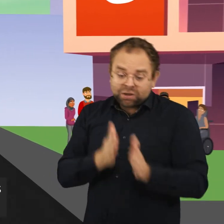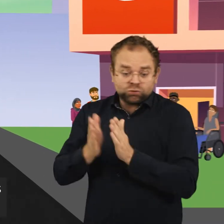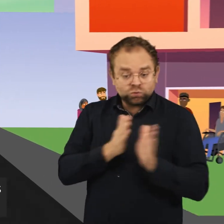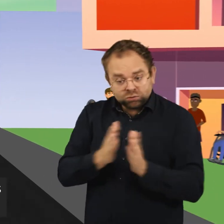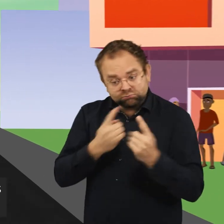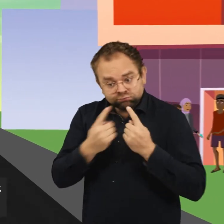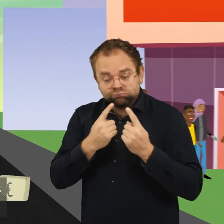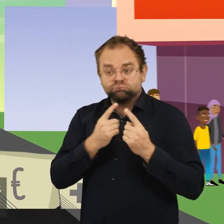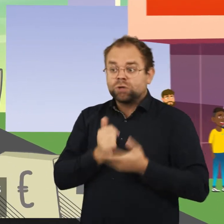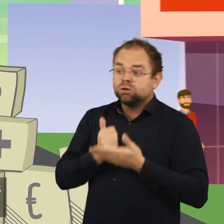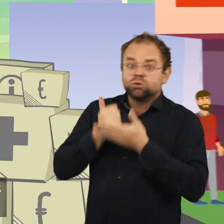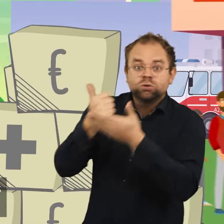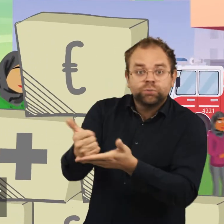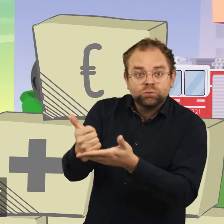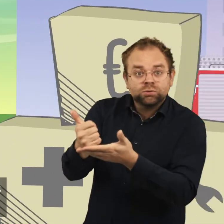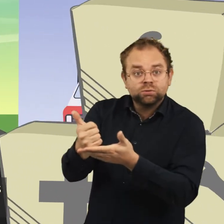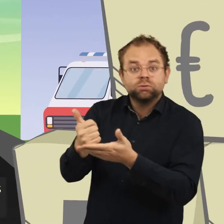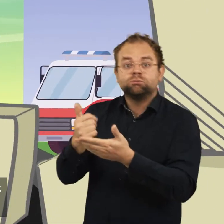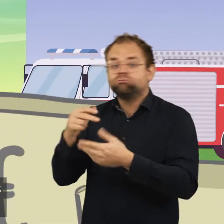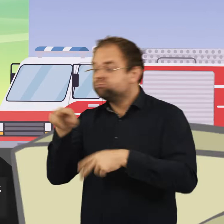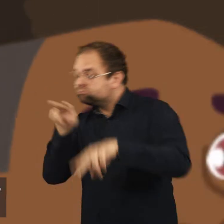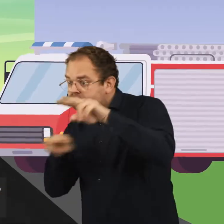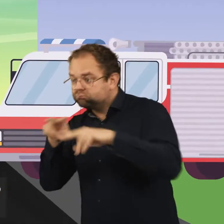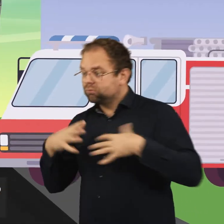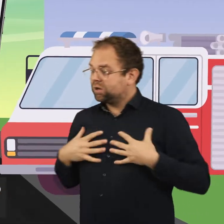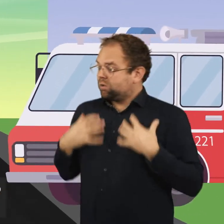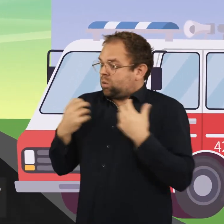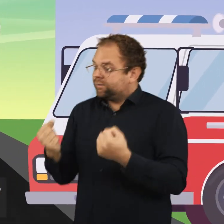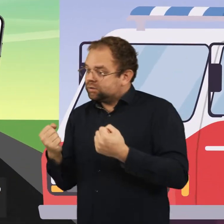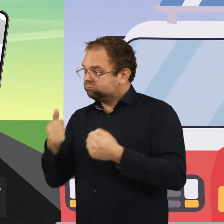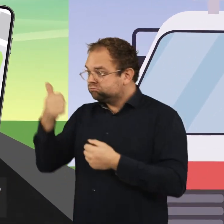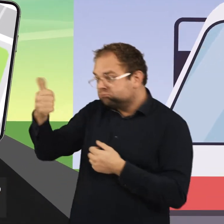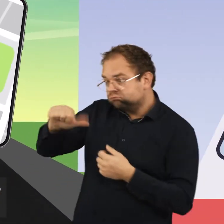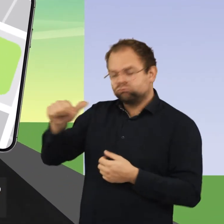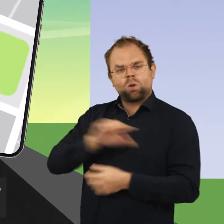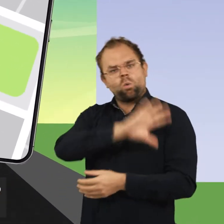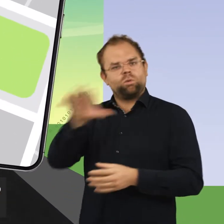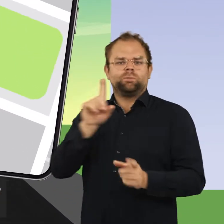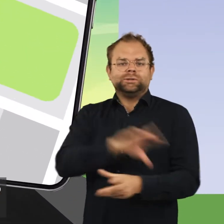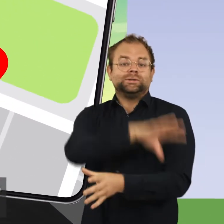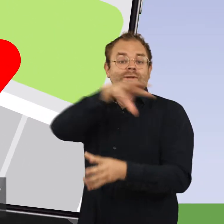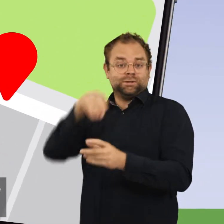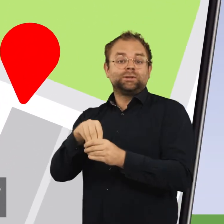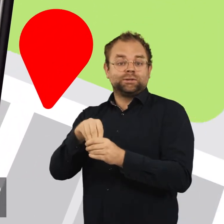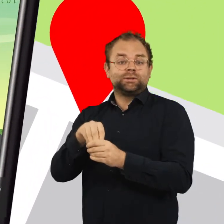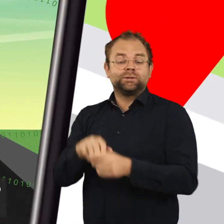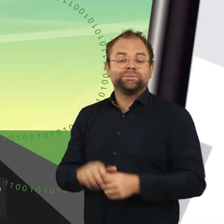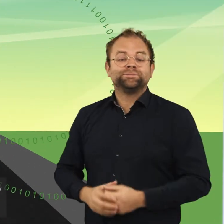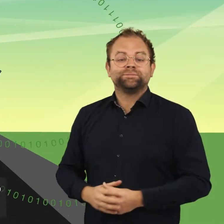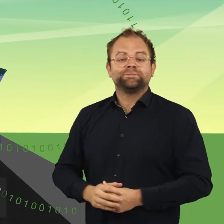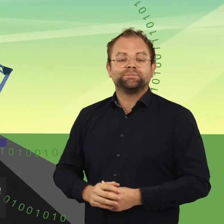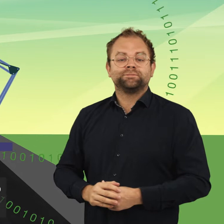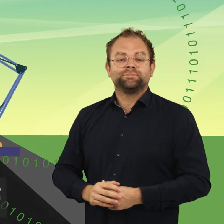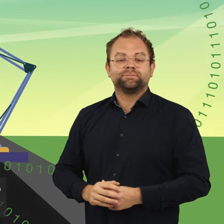humanitarios, desde la preparación, la respuesta, hasta la recuperación y el monitoreo y evaluación que sean